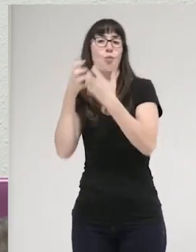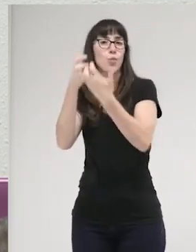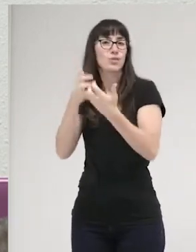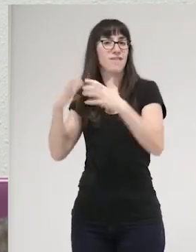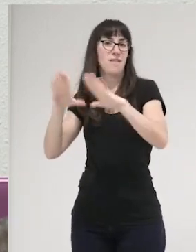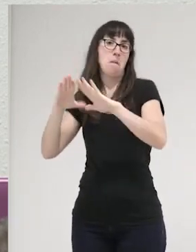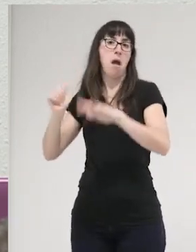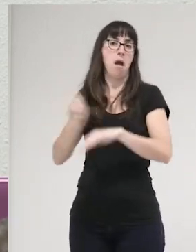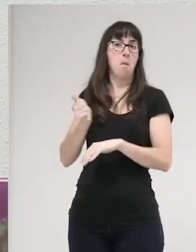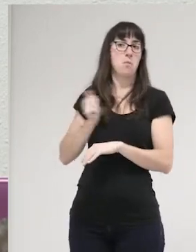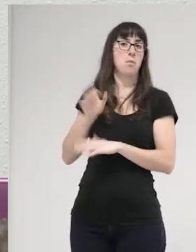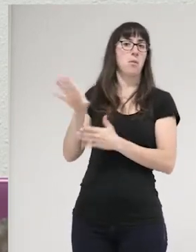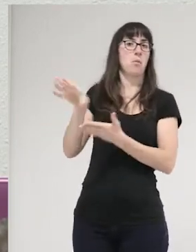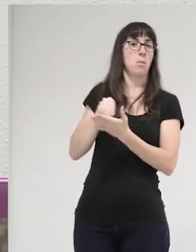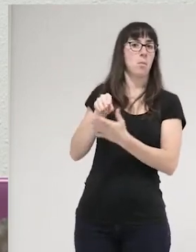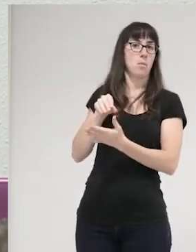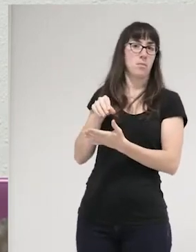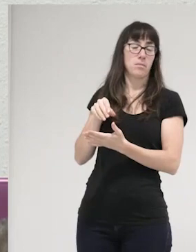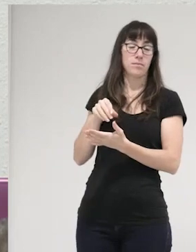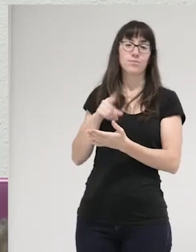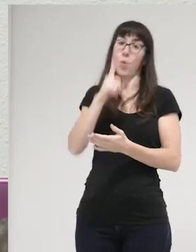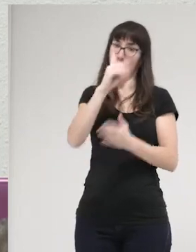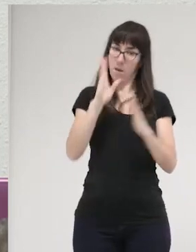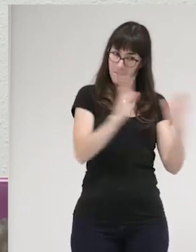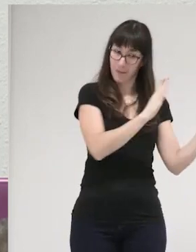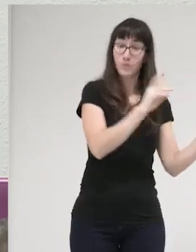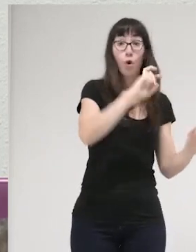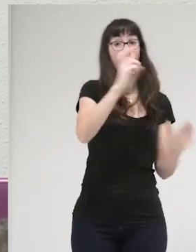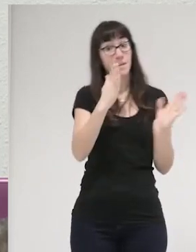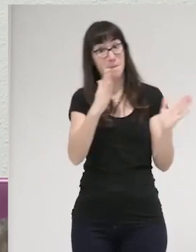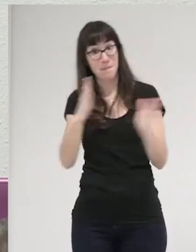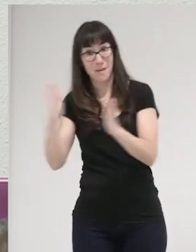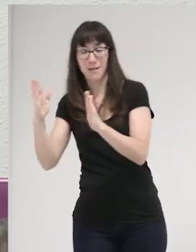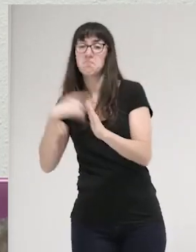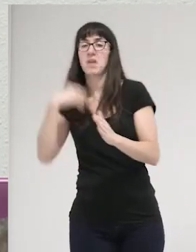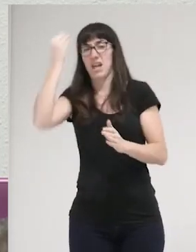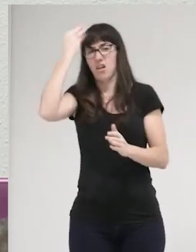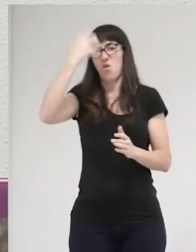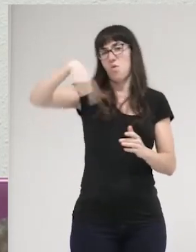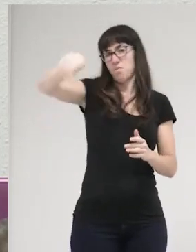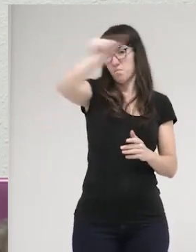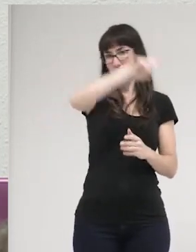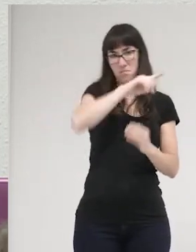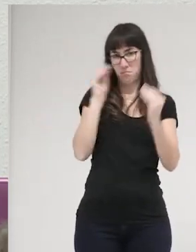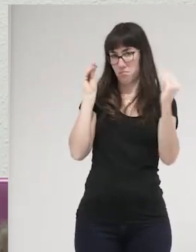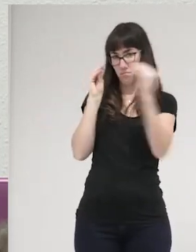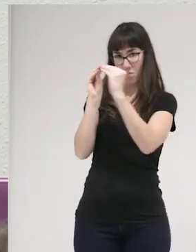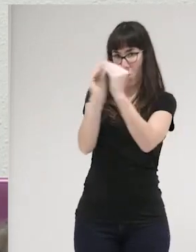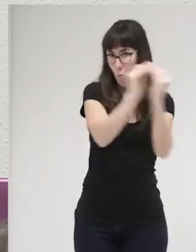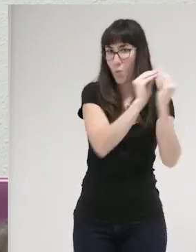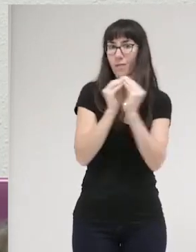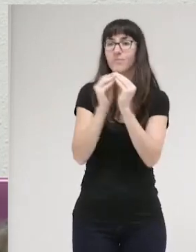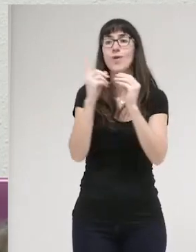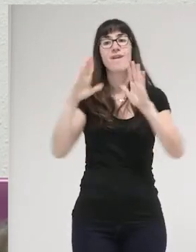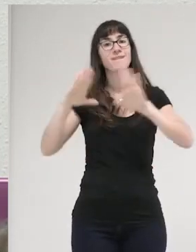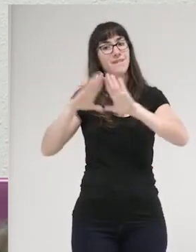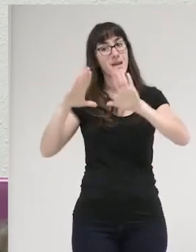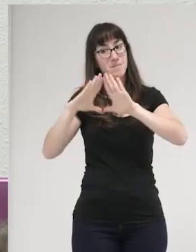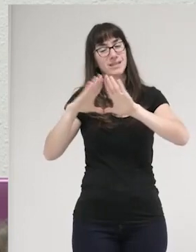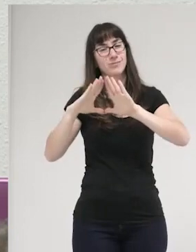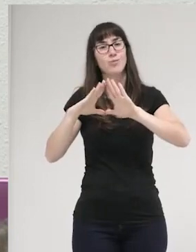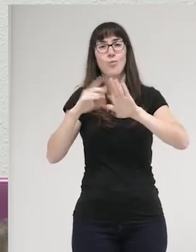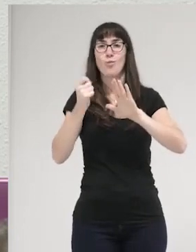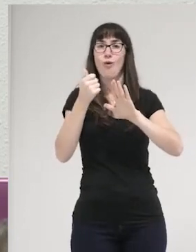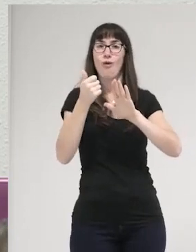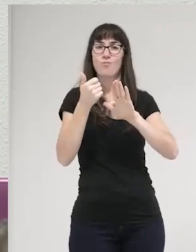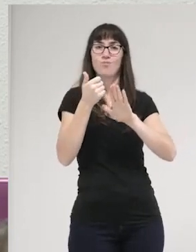pero eso sería una parte, pero luego hay otra parte, que sí que creo que quizás estaremos de acuerdo en que hay un feminismo que también está favoreciendo eso, no